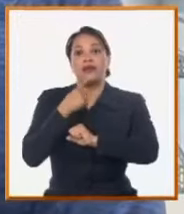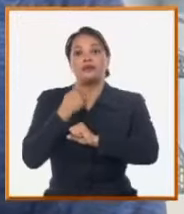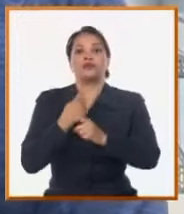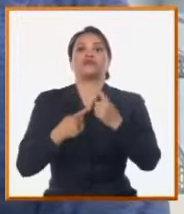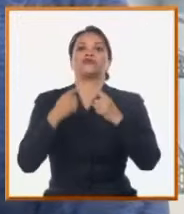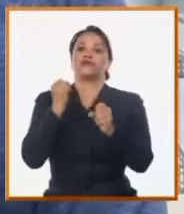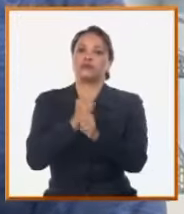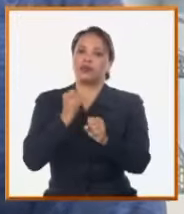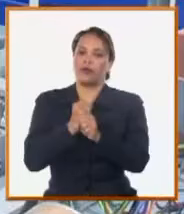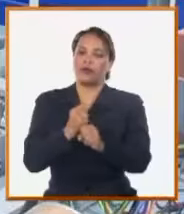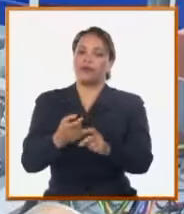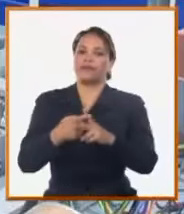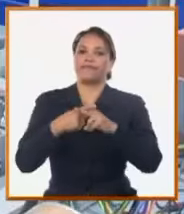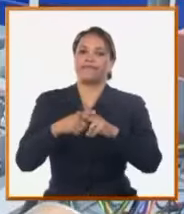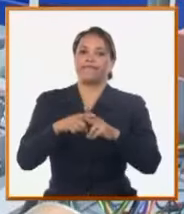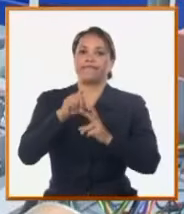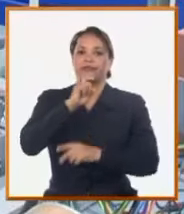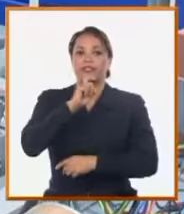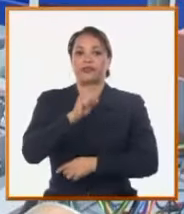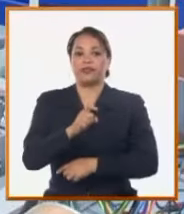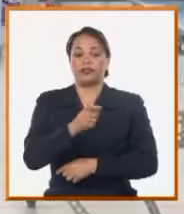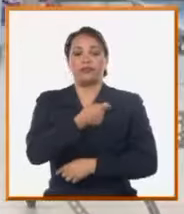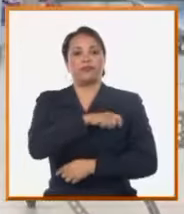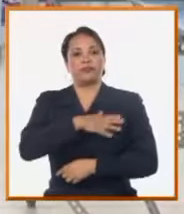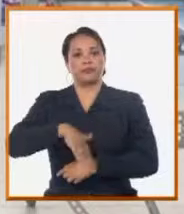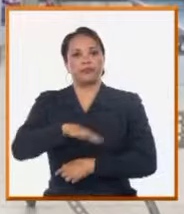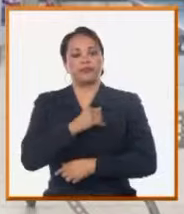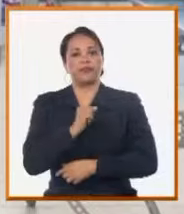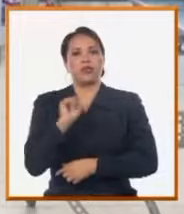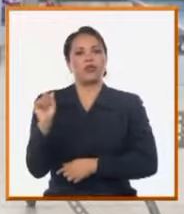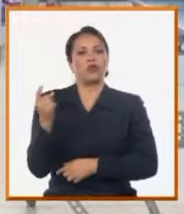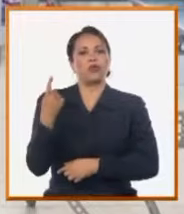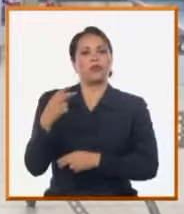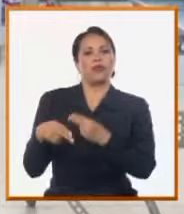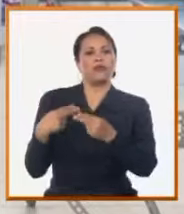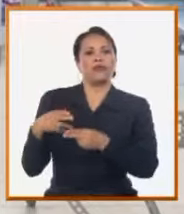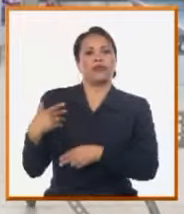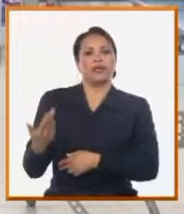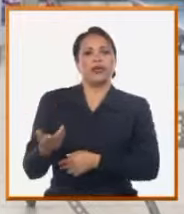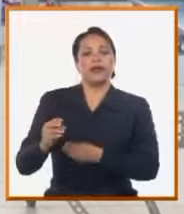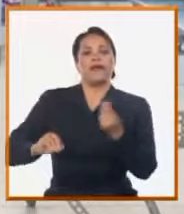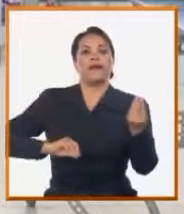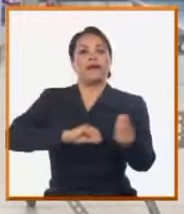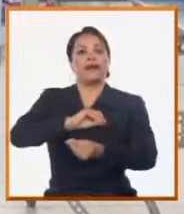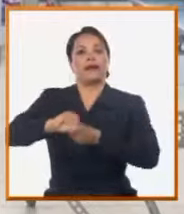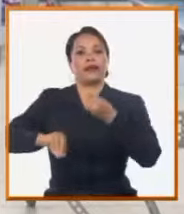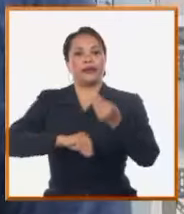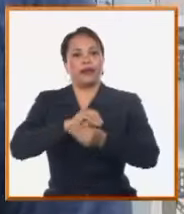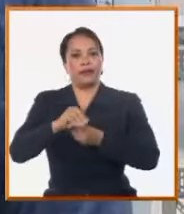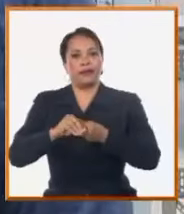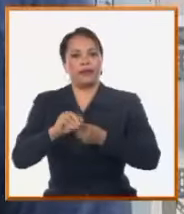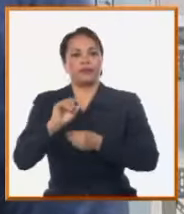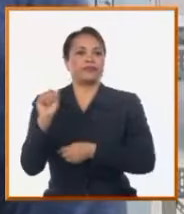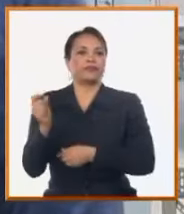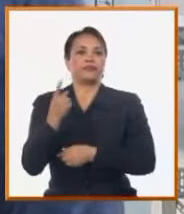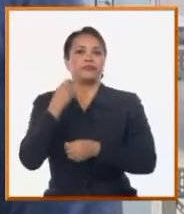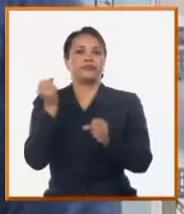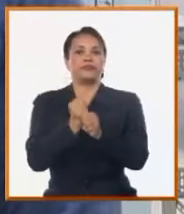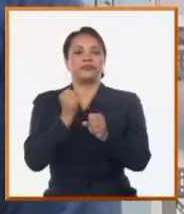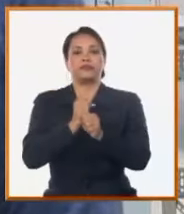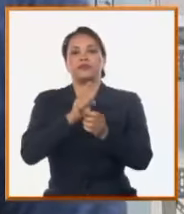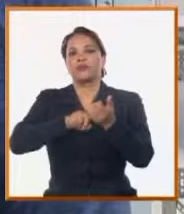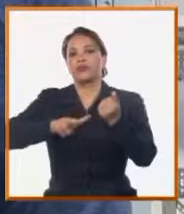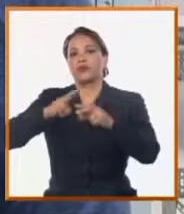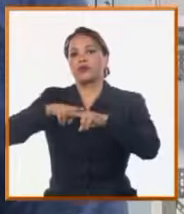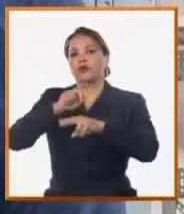bastante favorable para la población. En este momento la primera tarea que tenemos es el cambio de matriz energética. Estamos trabajando principalmente en la provincia de Holguín,